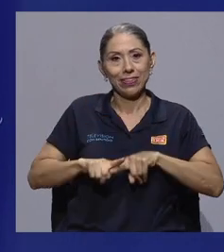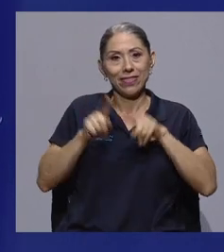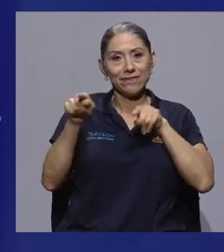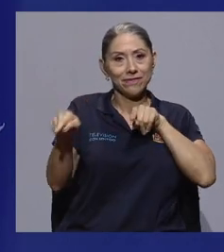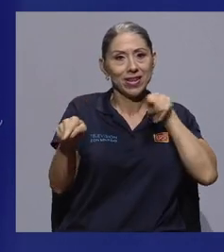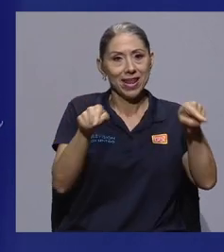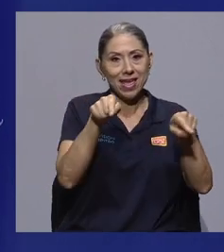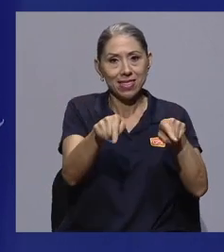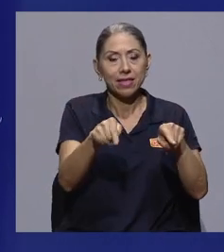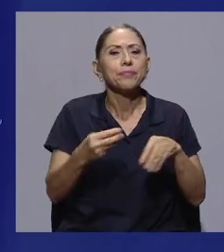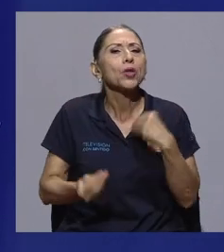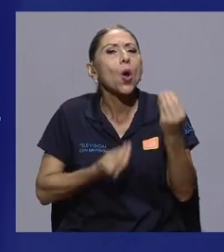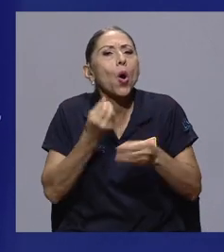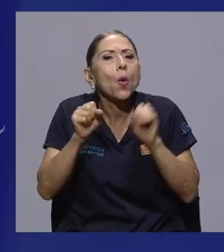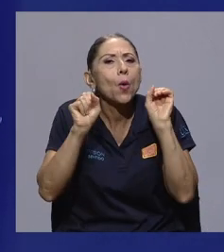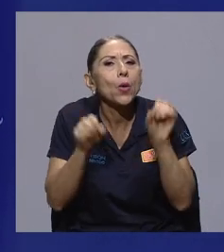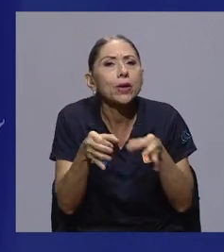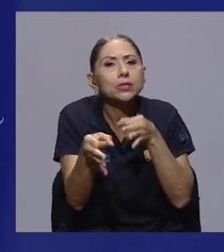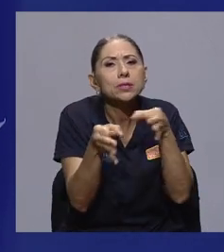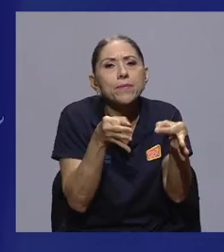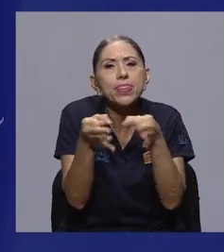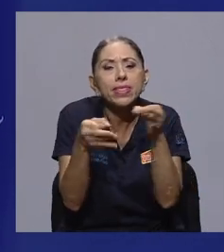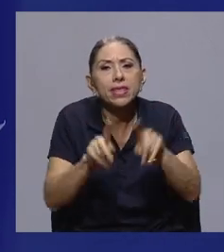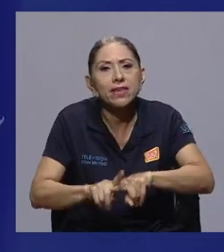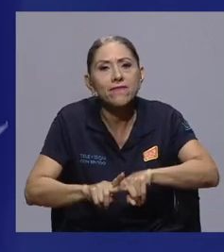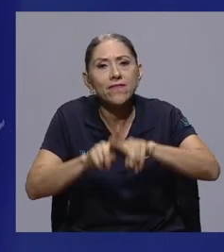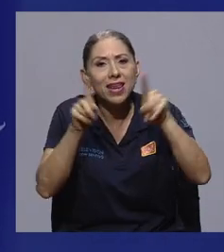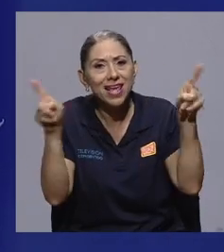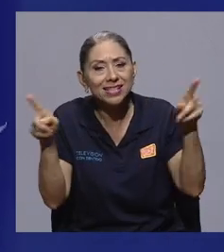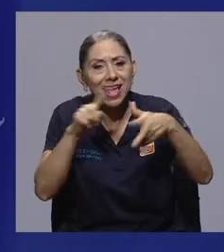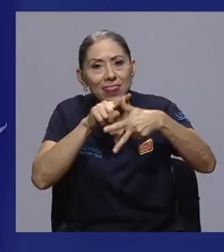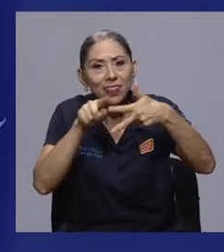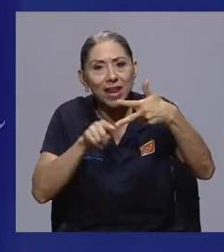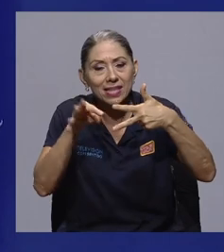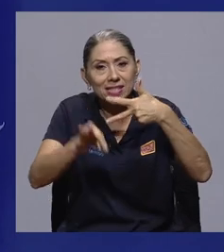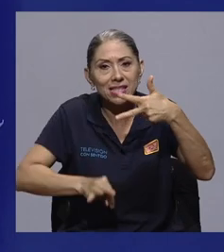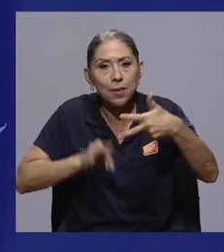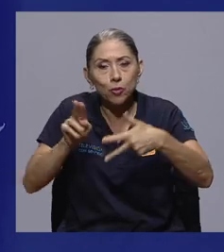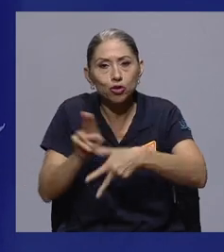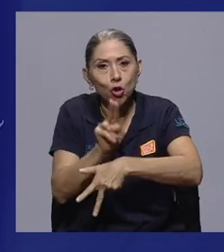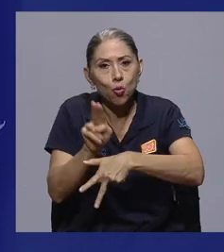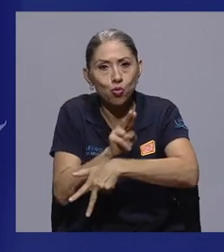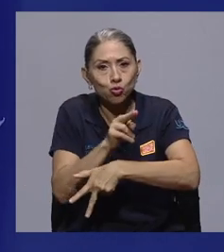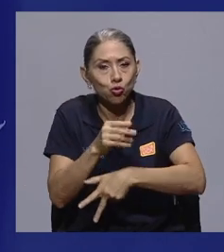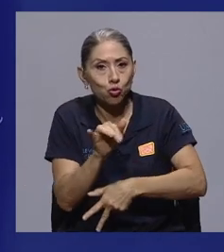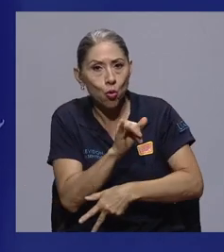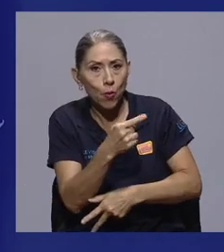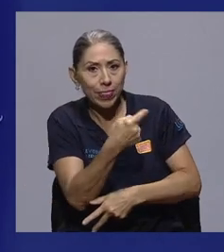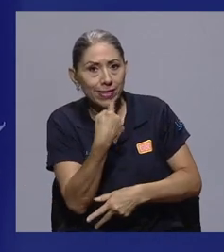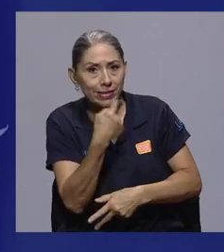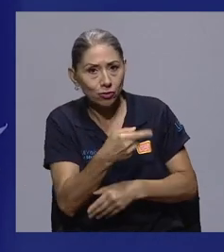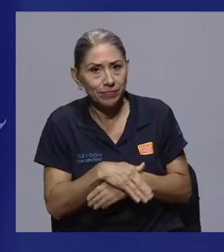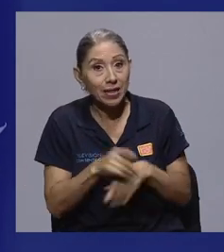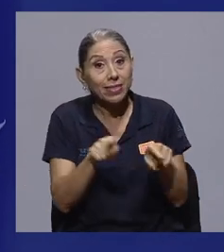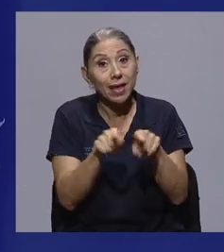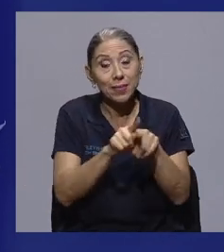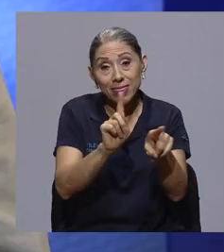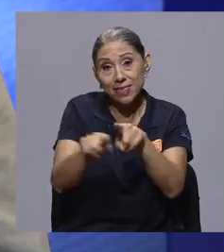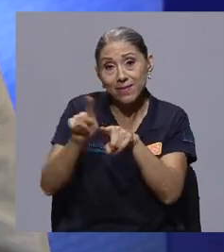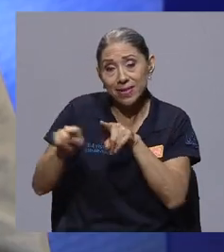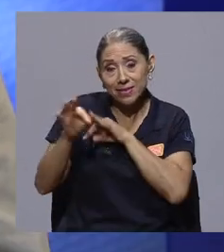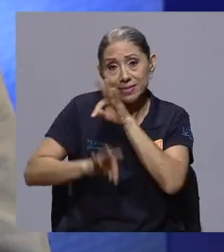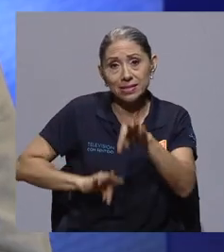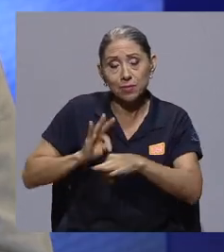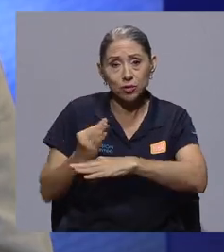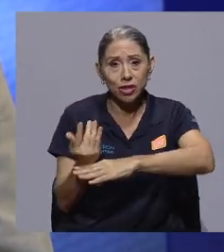podríamos dejar en claro la diferencia de estos tres tipos de usos de acuerdo como usted lo mencionaba, que también están los diferentes tipos de plantas?